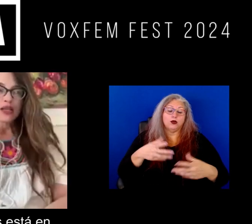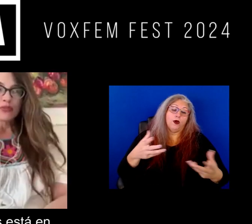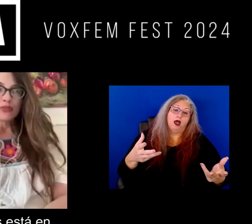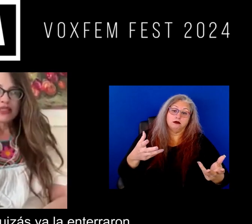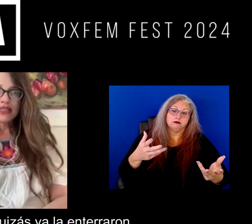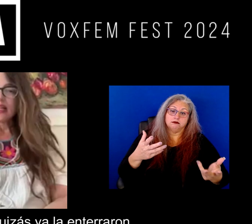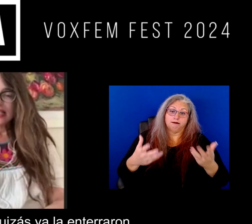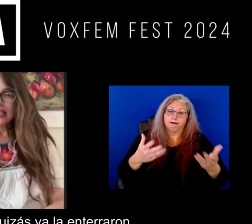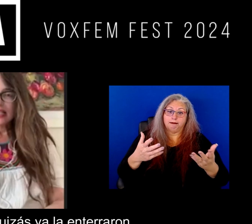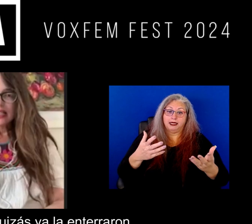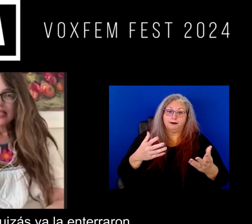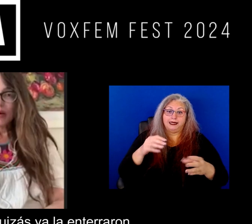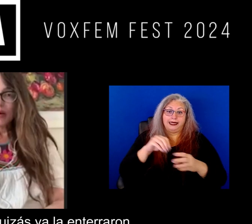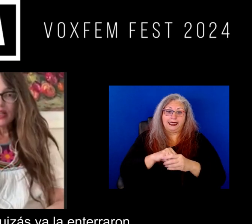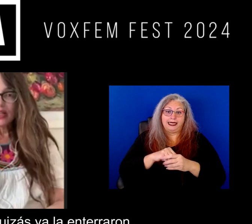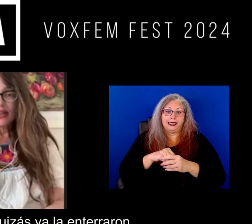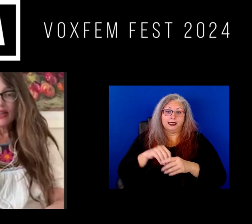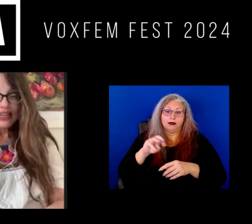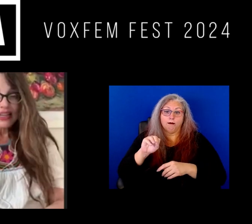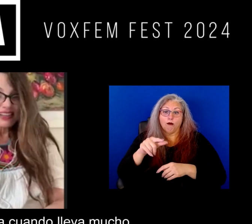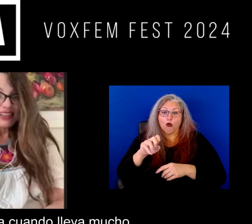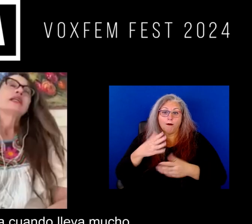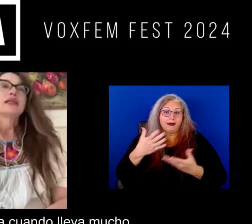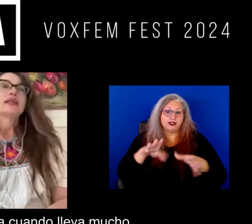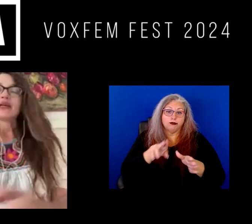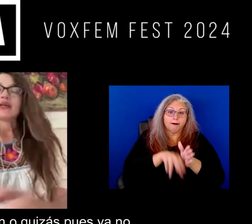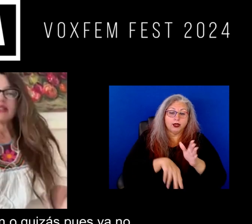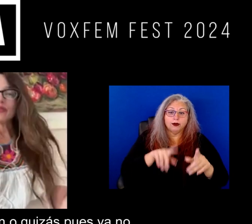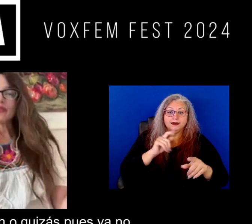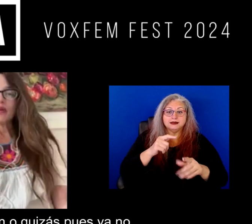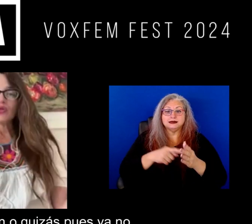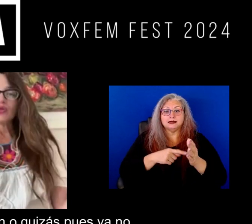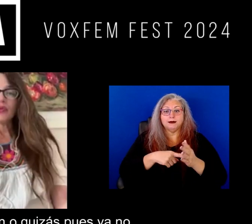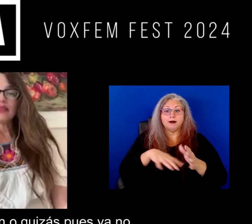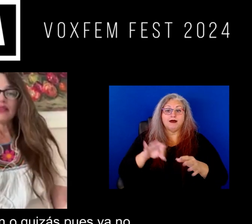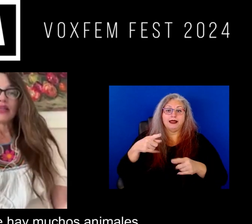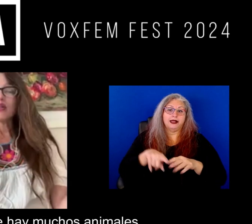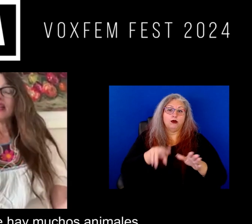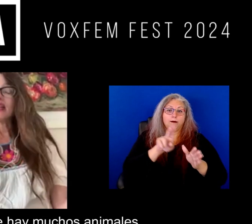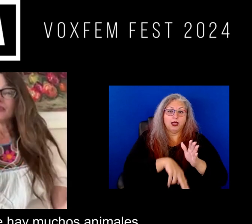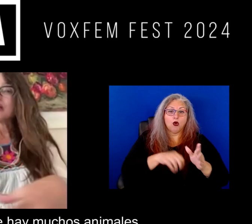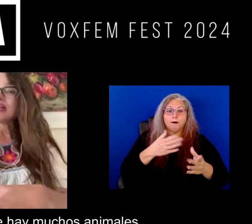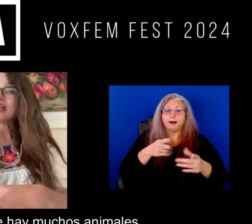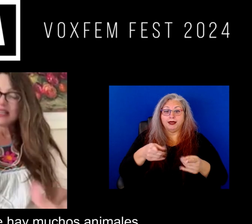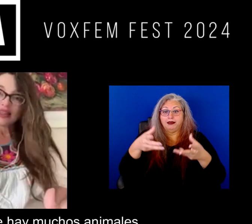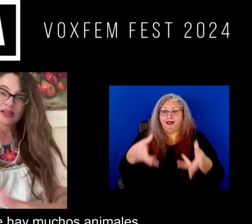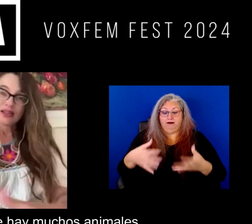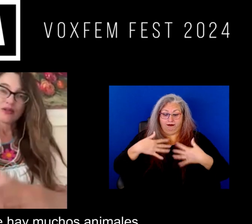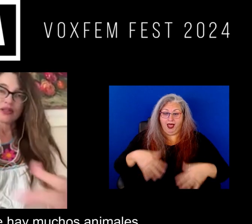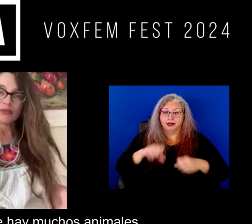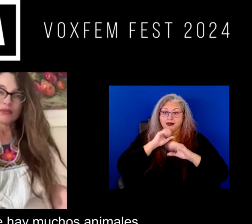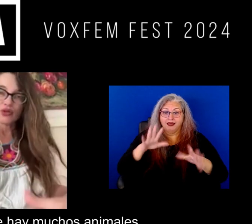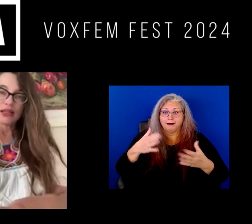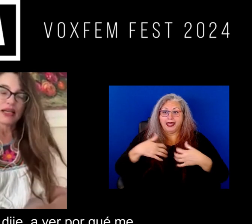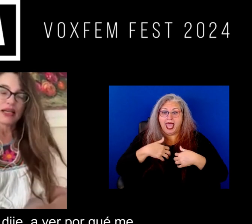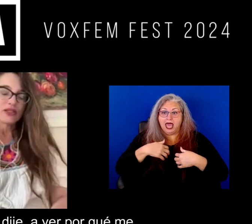pues está en una morgue quizá ya la enterraron porque a veces cuando llevan mucho tiempo la entierran o quizá pues ya no quede nada porque